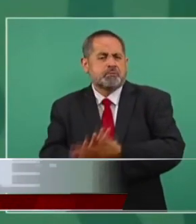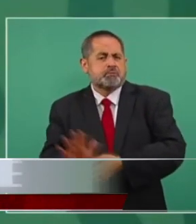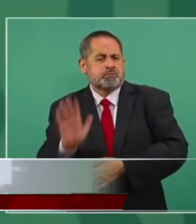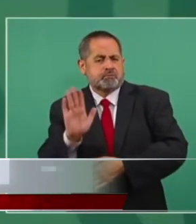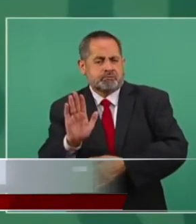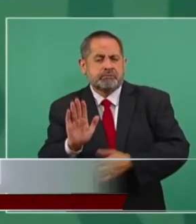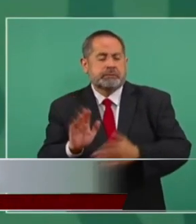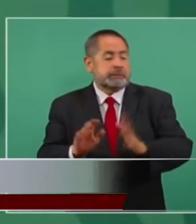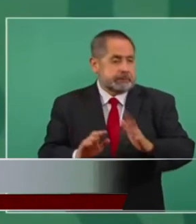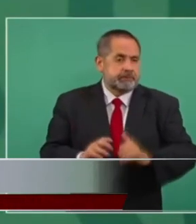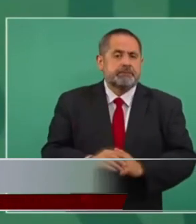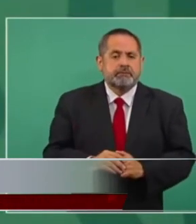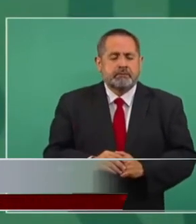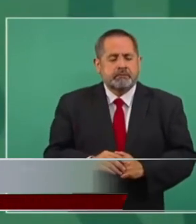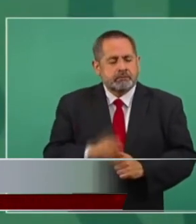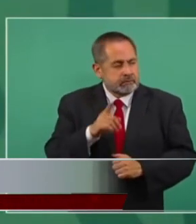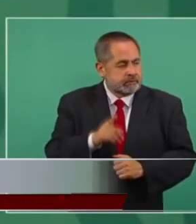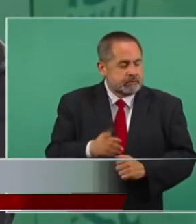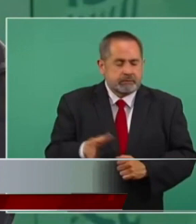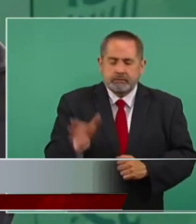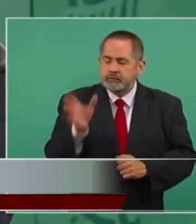y lo que es increíble